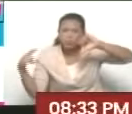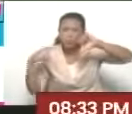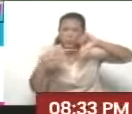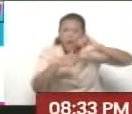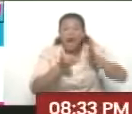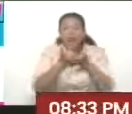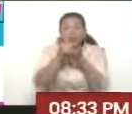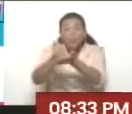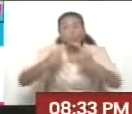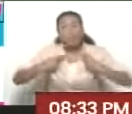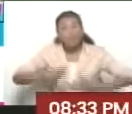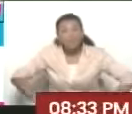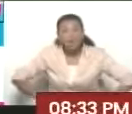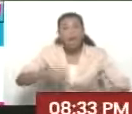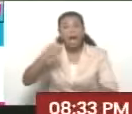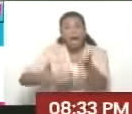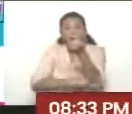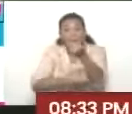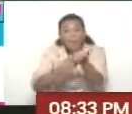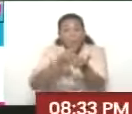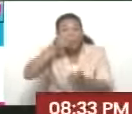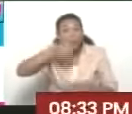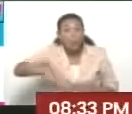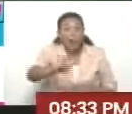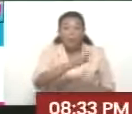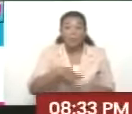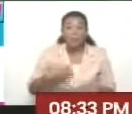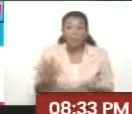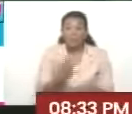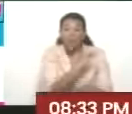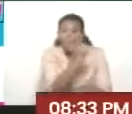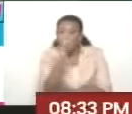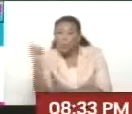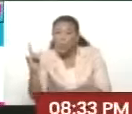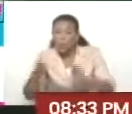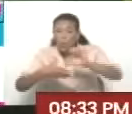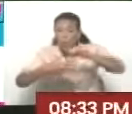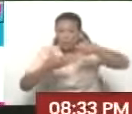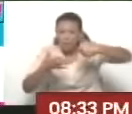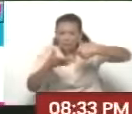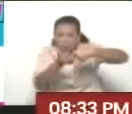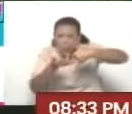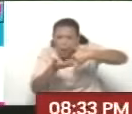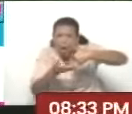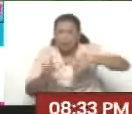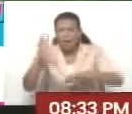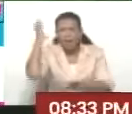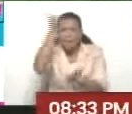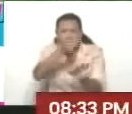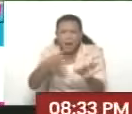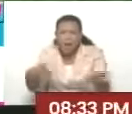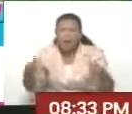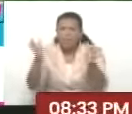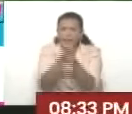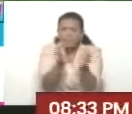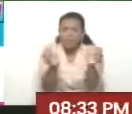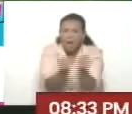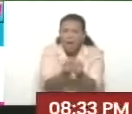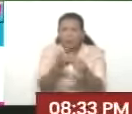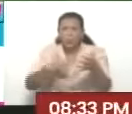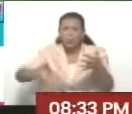la ayuda humanitaria, el apoyo al pueblo de Amazonas, a los pueblos más alejados del Estado Bolívar, al Delta Macuro.